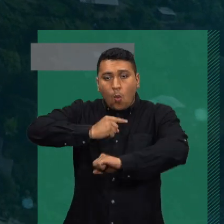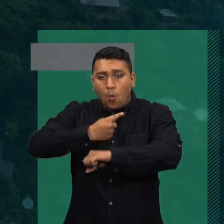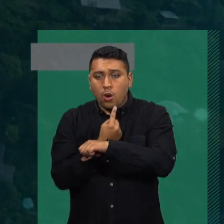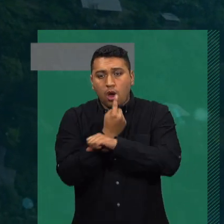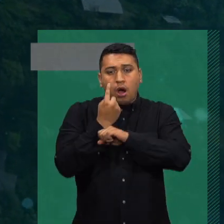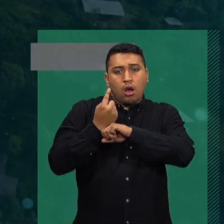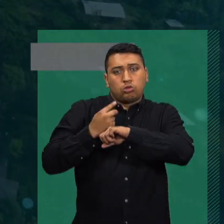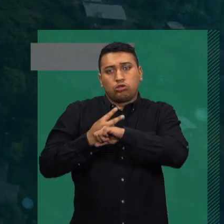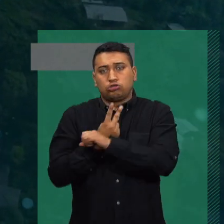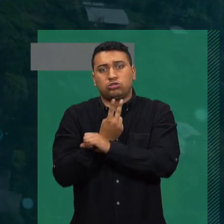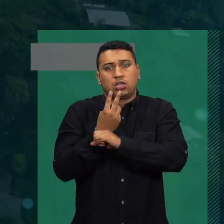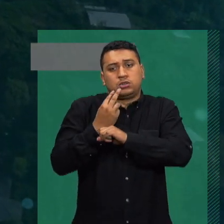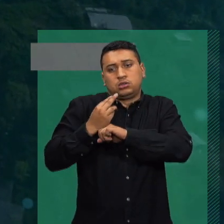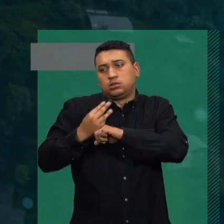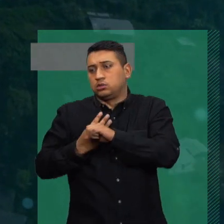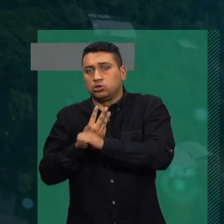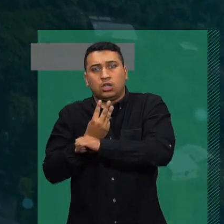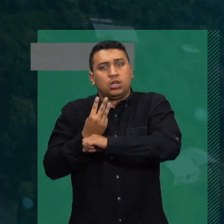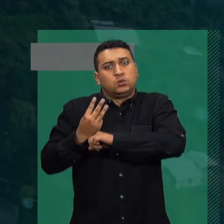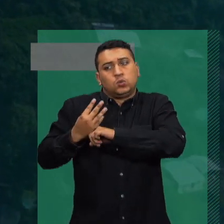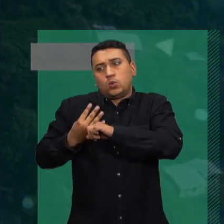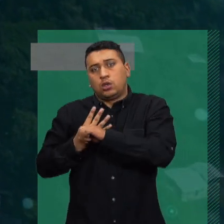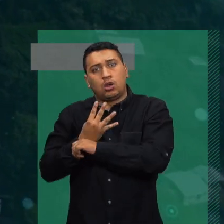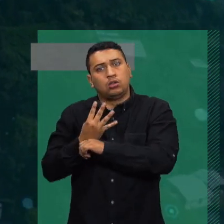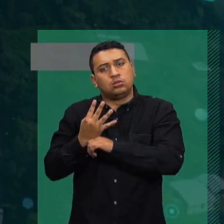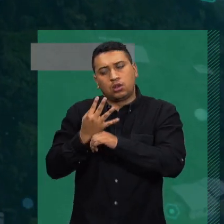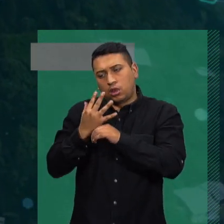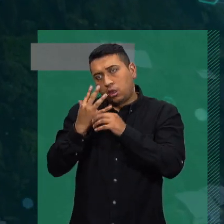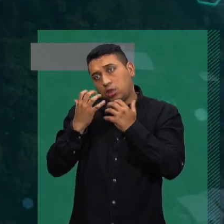mirando la nada y sintiéndome como